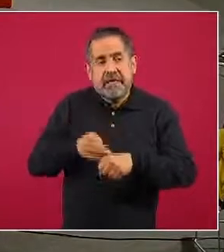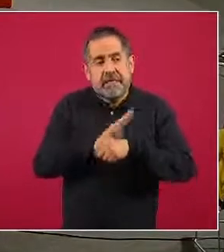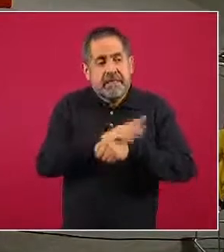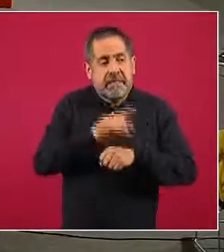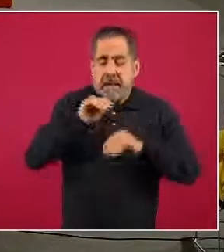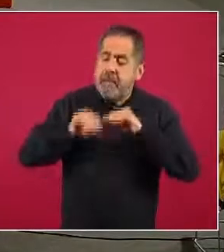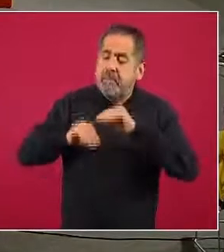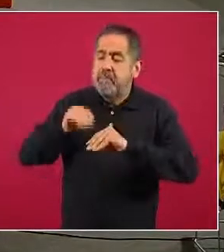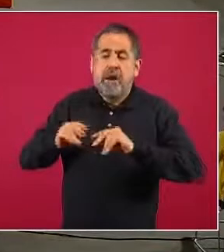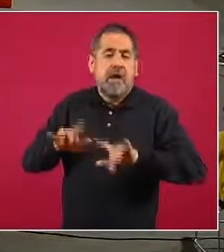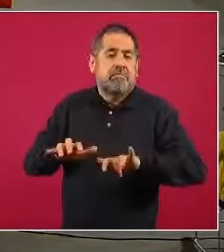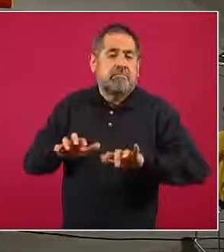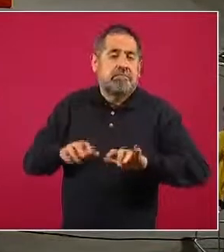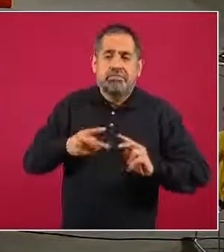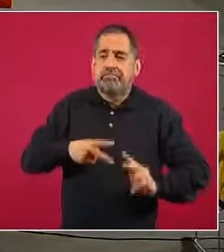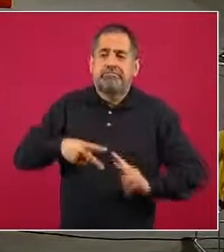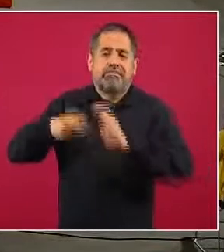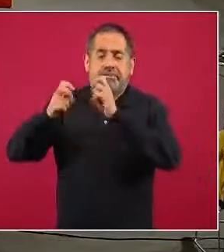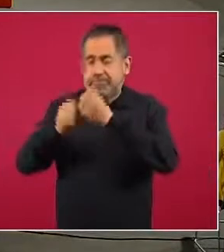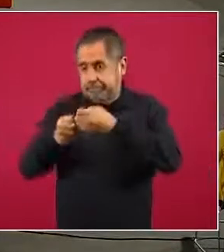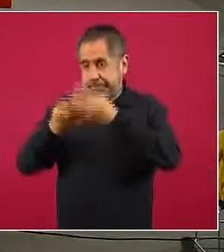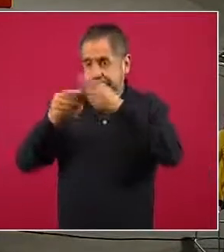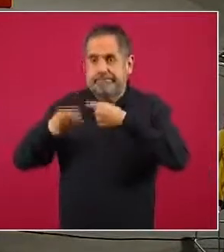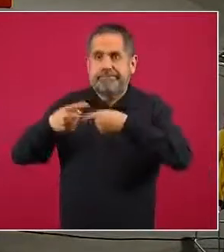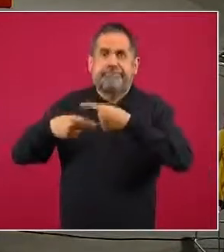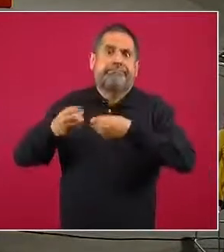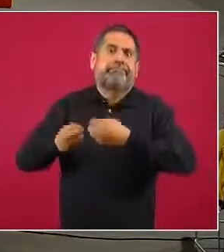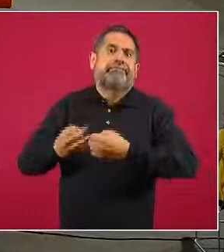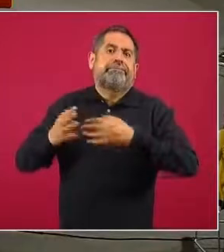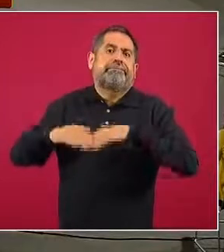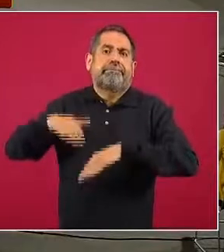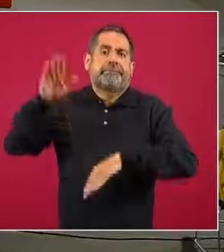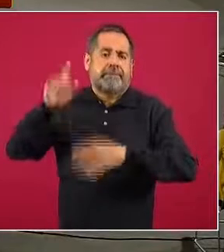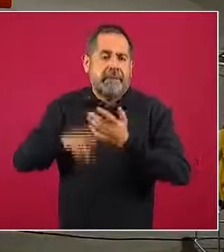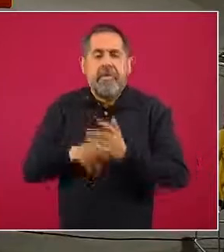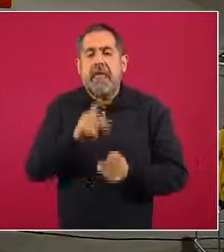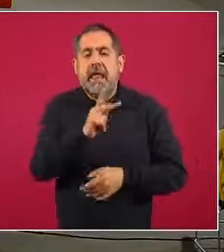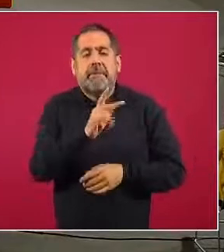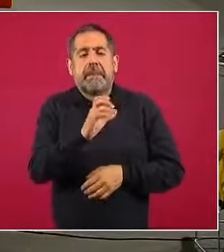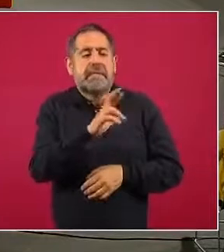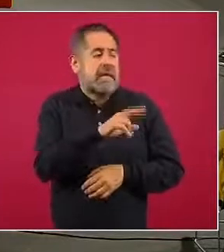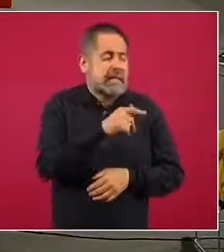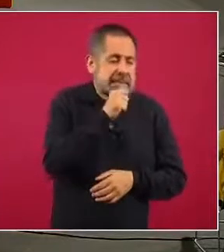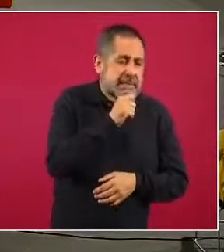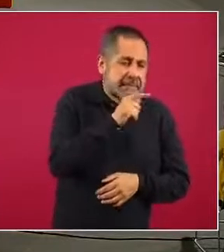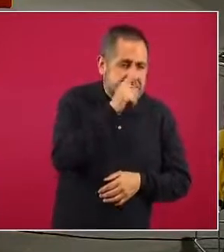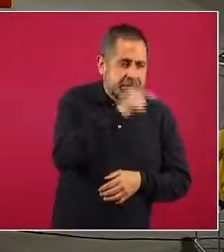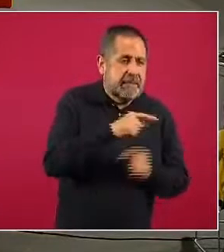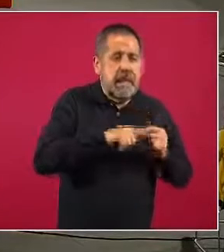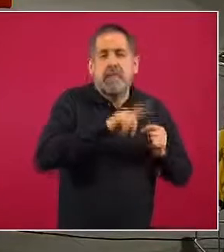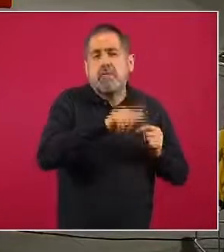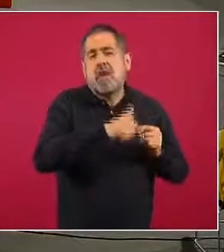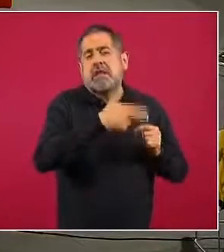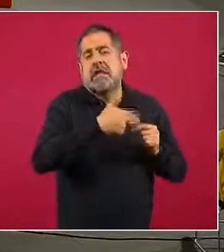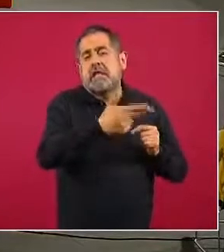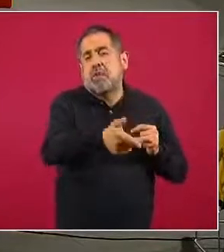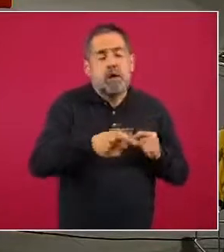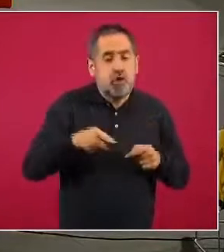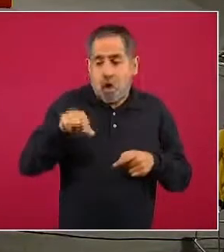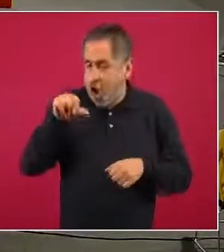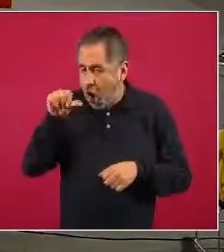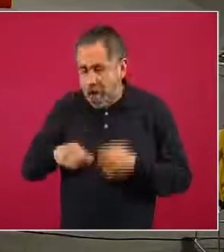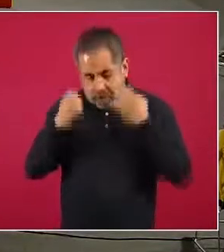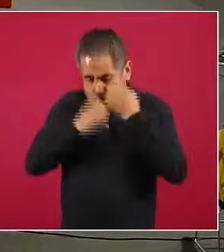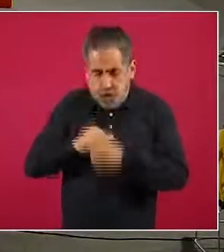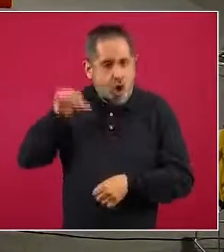plataforma del CISBER, nos permite entonces, a diferencia del PCR, en donde normalmente hemos tenido días de retraso en la emisión de un